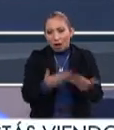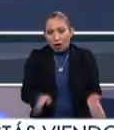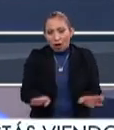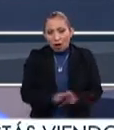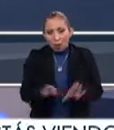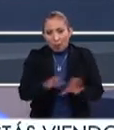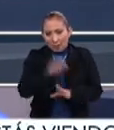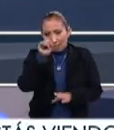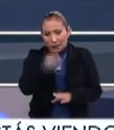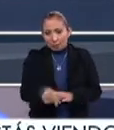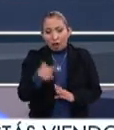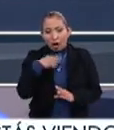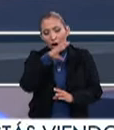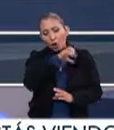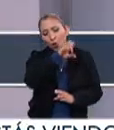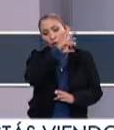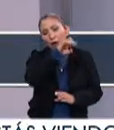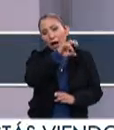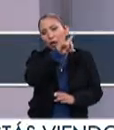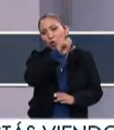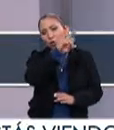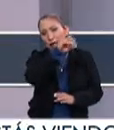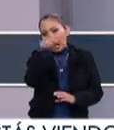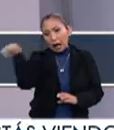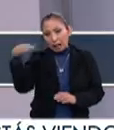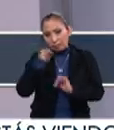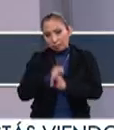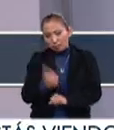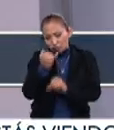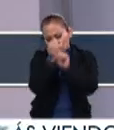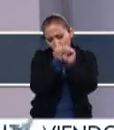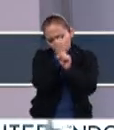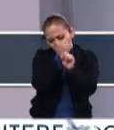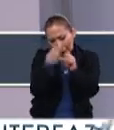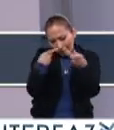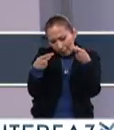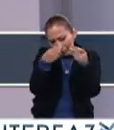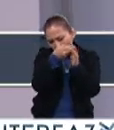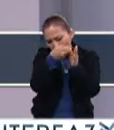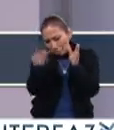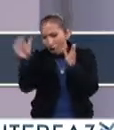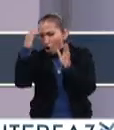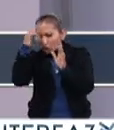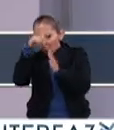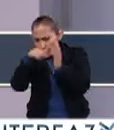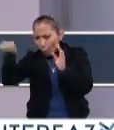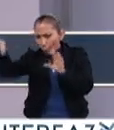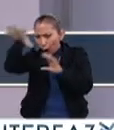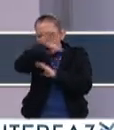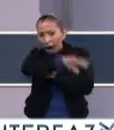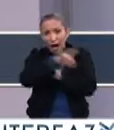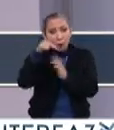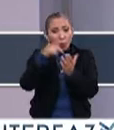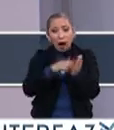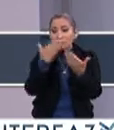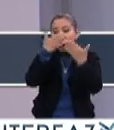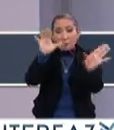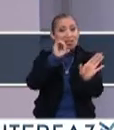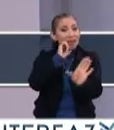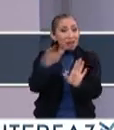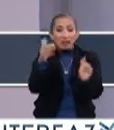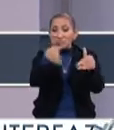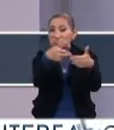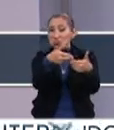como, ahora justo está la curadoría de la que él está a cargo, que ya conociendo muy bien estos espacios y espacios alternos que ni siquiera se abren